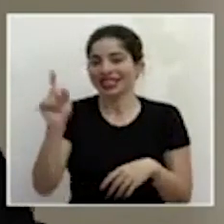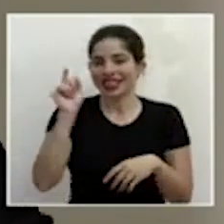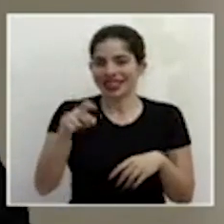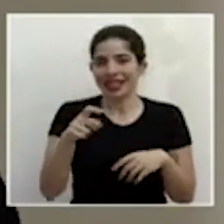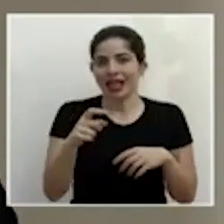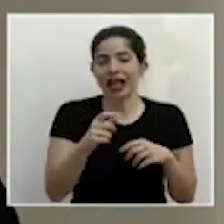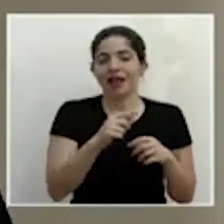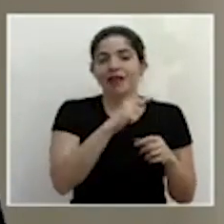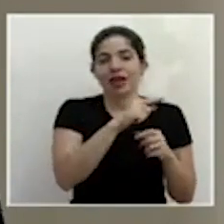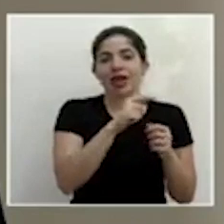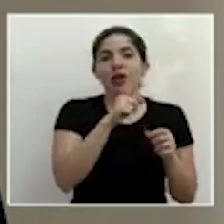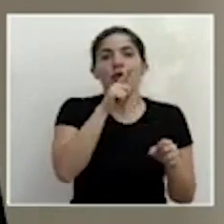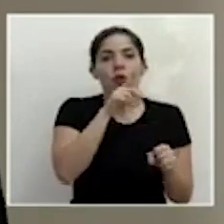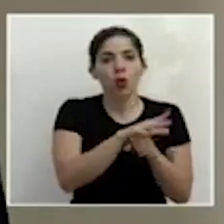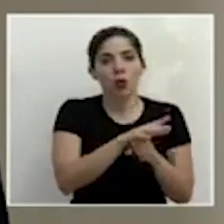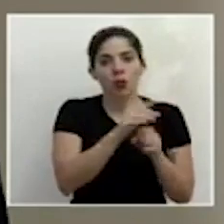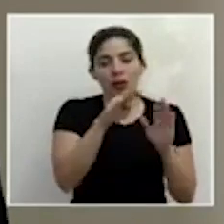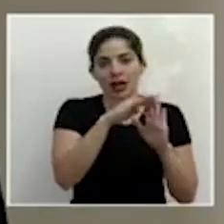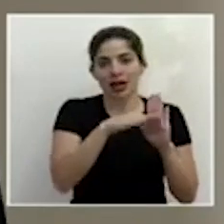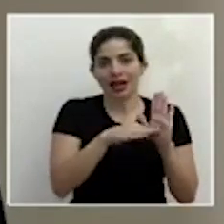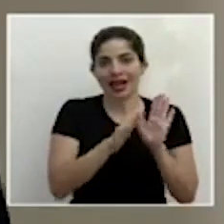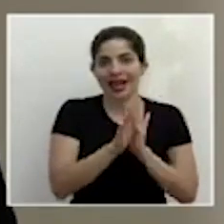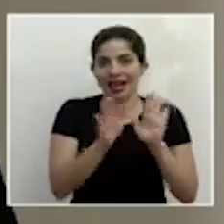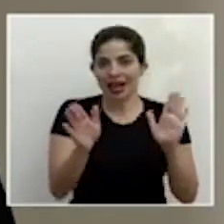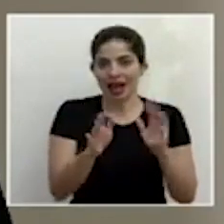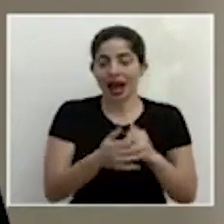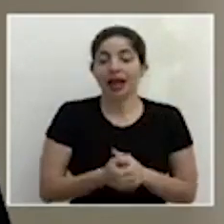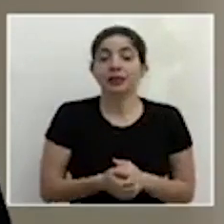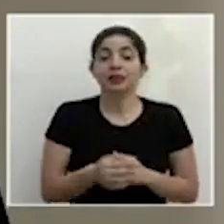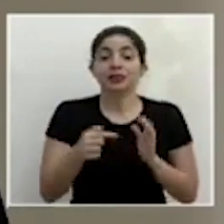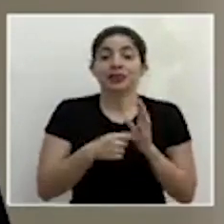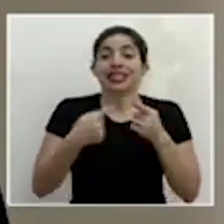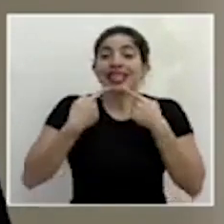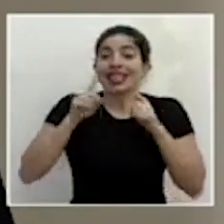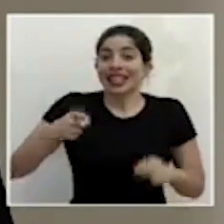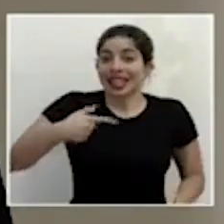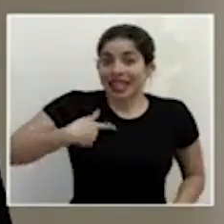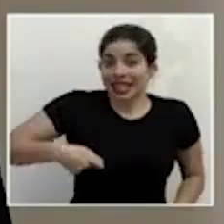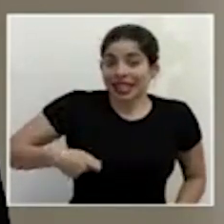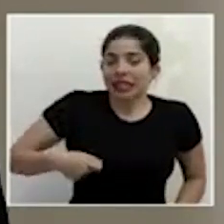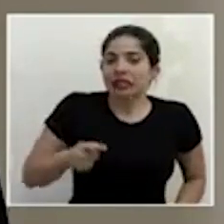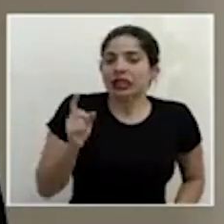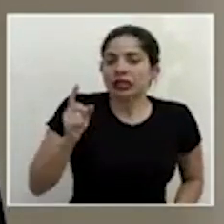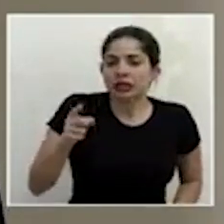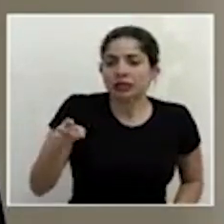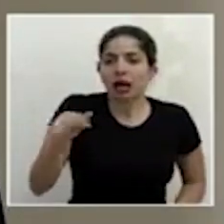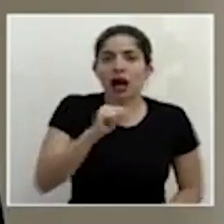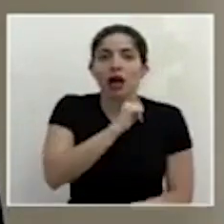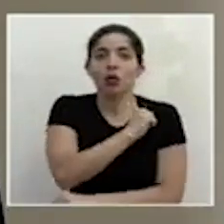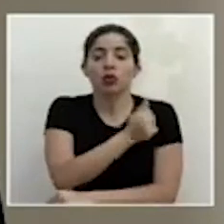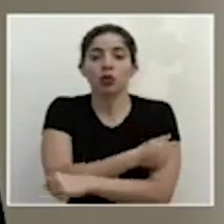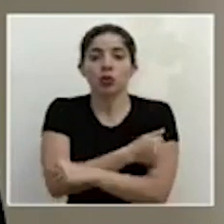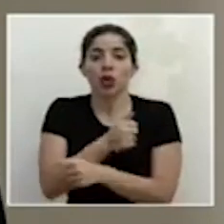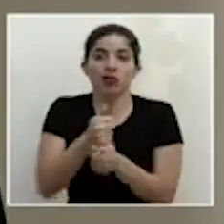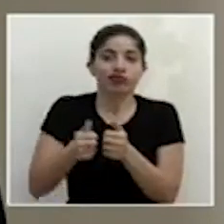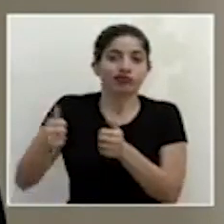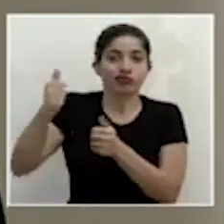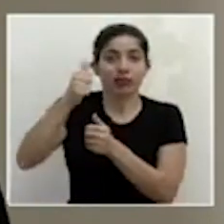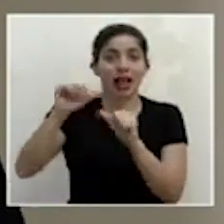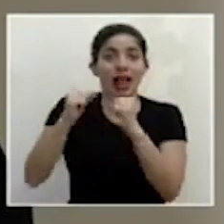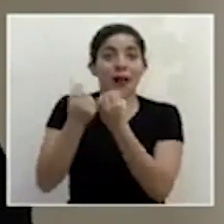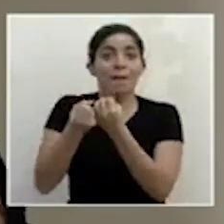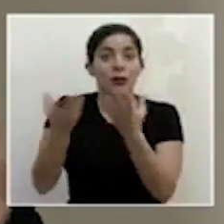cumplir con esos lineamientos generales. Esta directriz instruye a los jerarcas y las jerarcas de las instituciones del sector